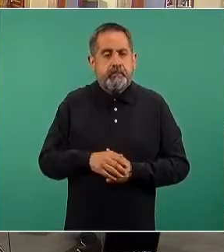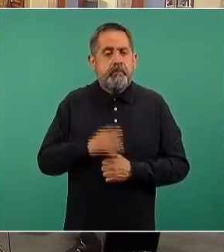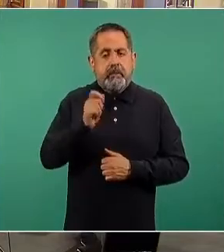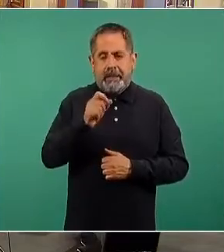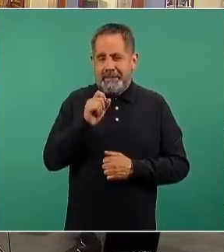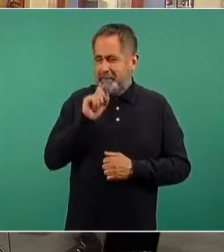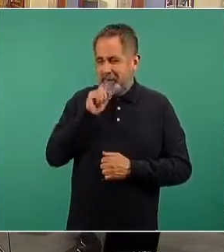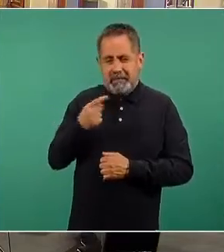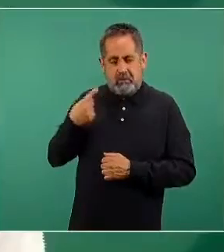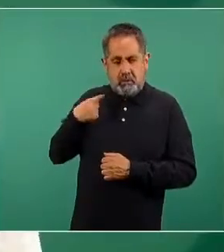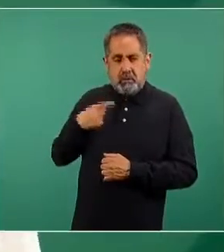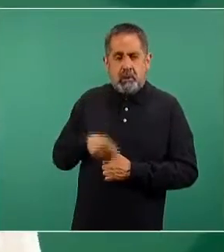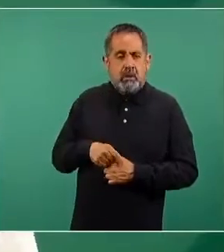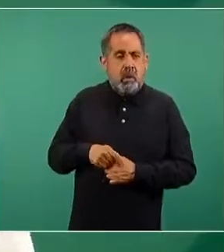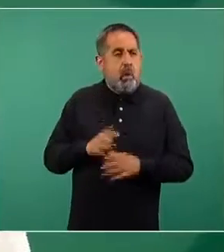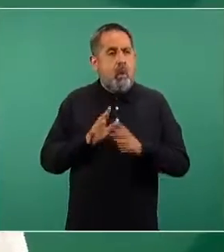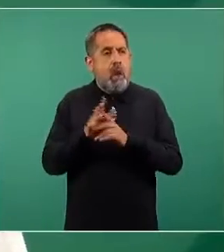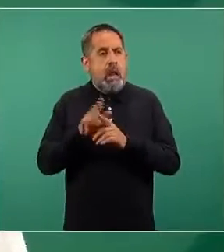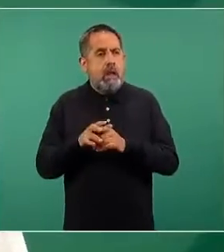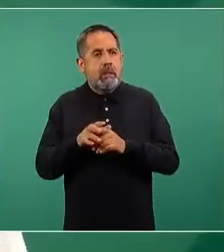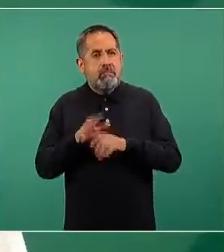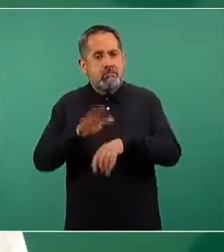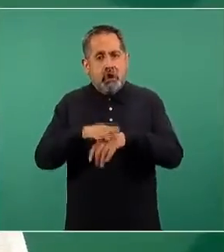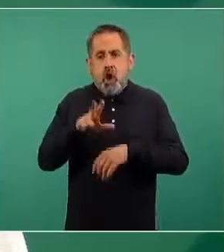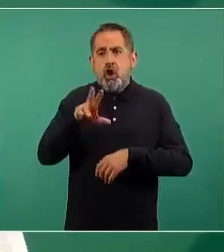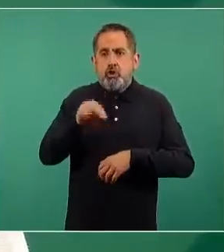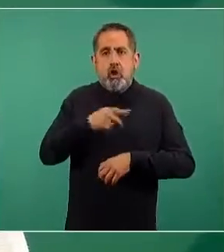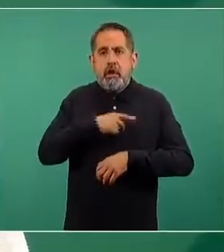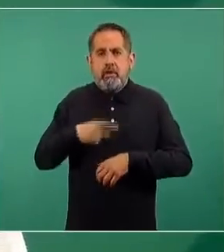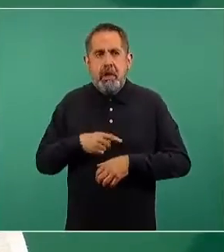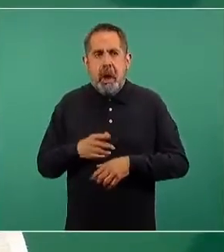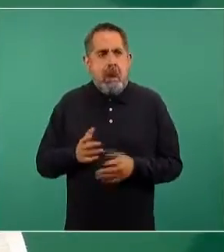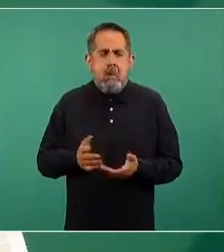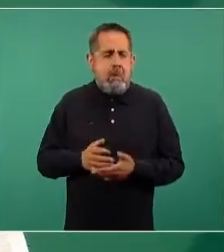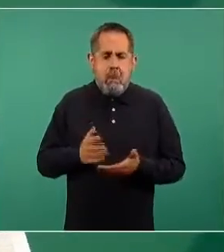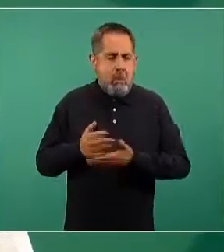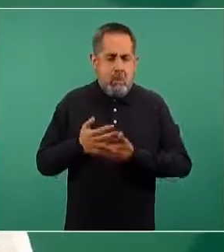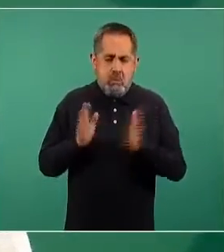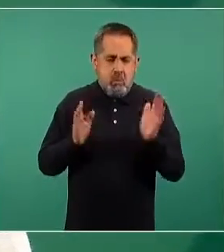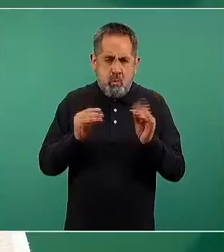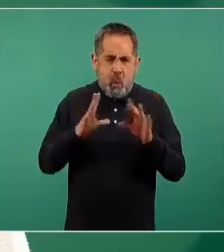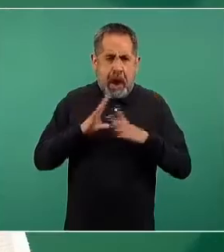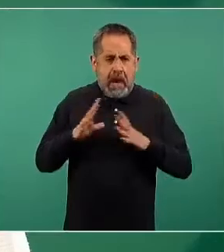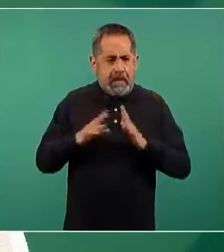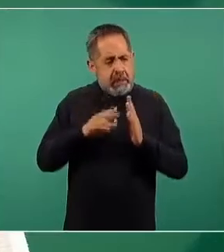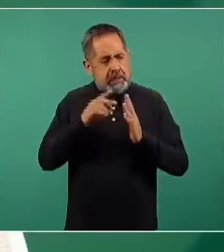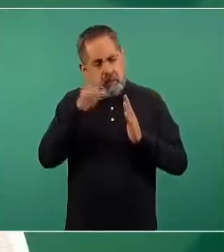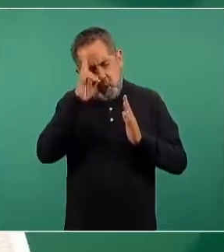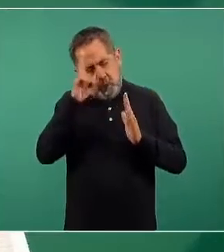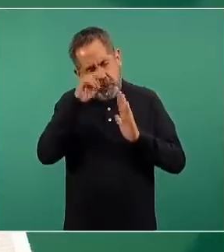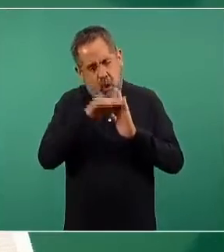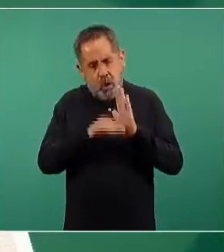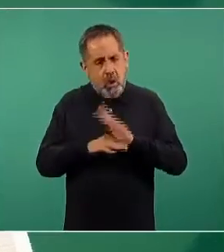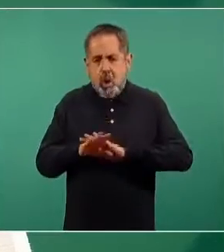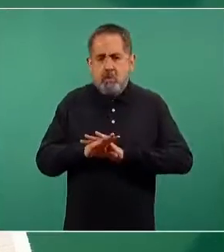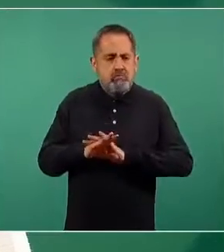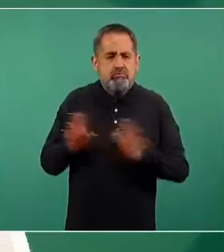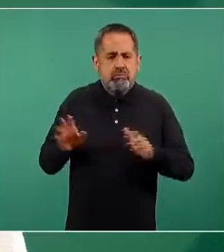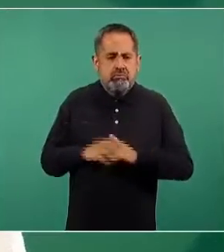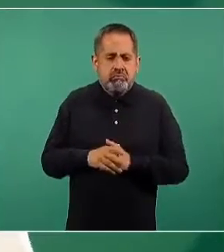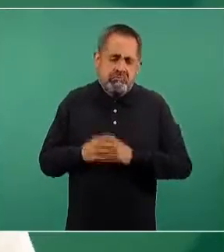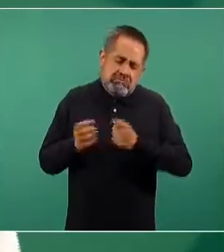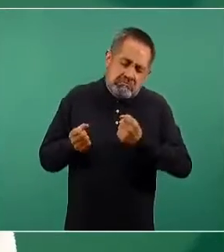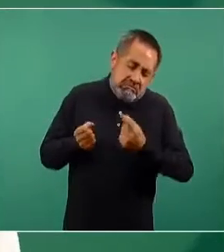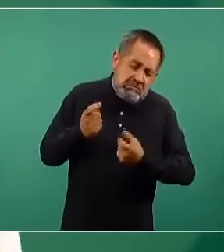relaciona con la anterior. Contraindicaciones, no existe ninguna absoluta. Distinguimos en medicina las contraindicaciones